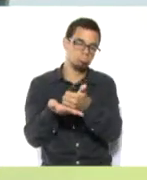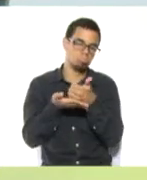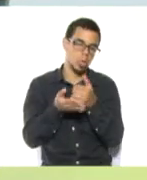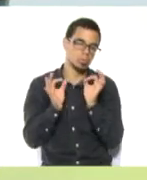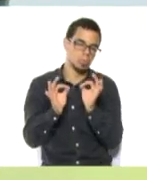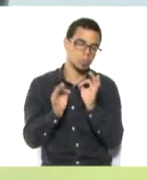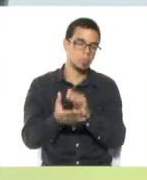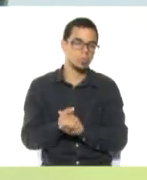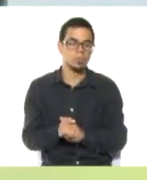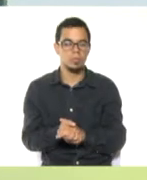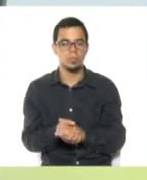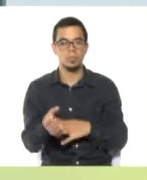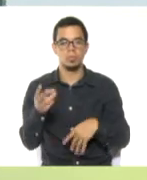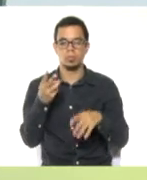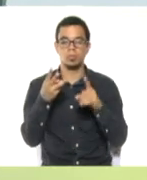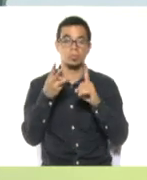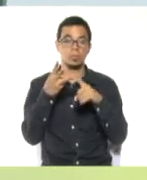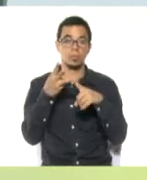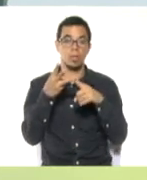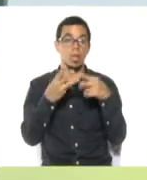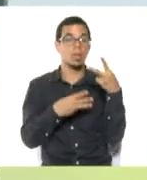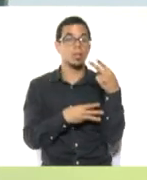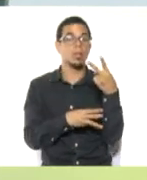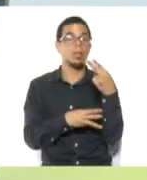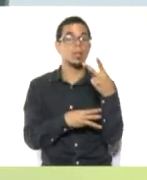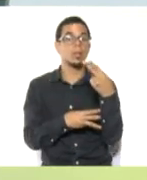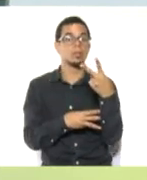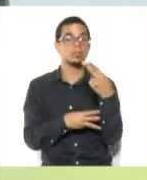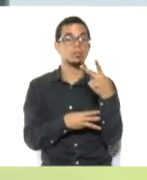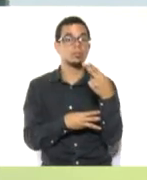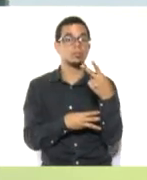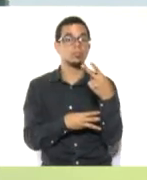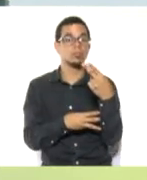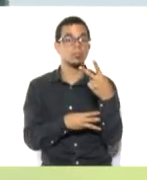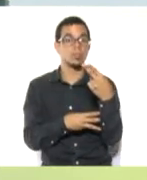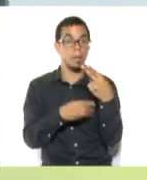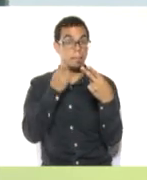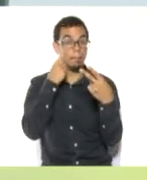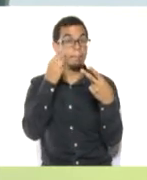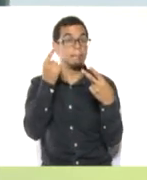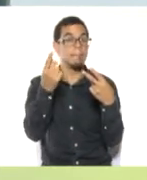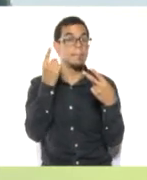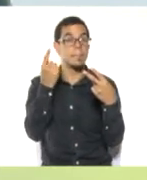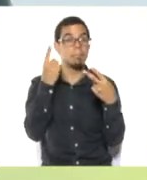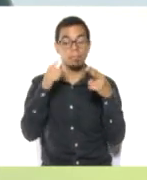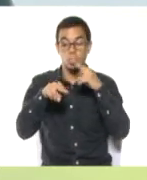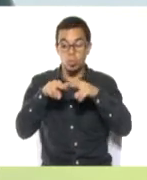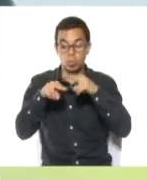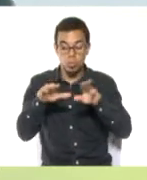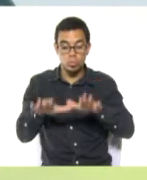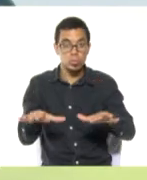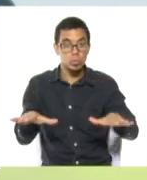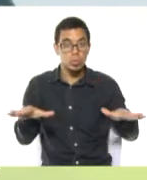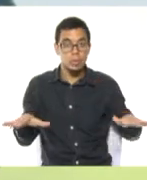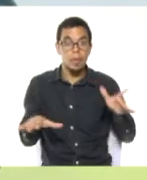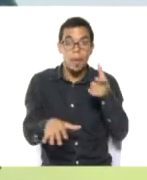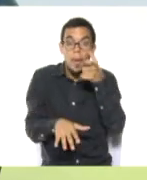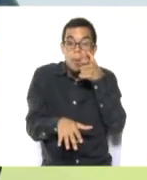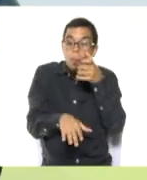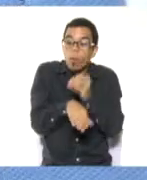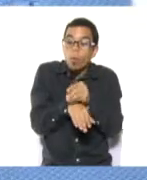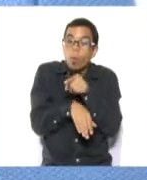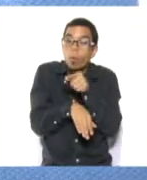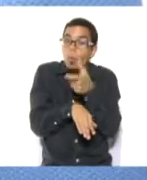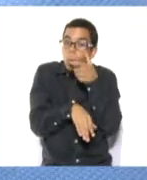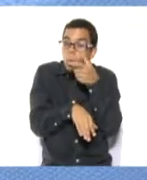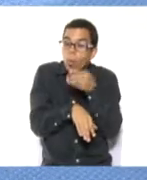También necesitaremos tijera. Ojo, sobre todo con nuestros niños más pequeños, debemos de tener mayor cuidado en su